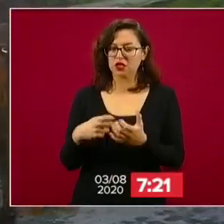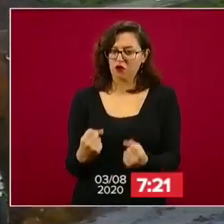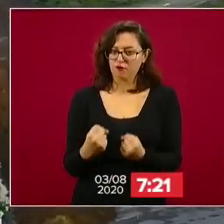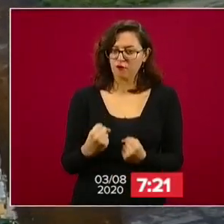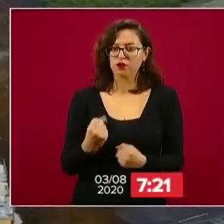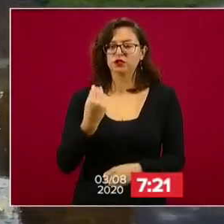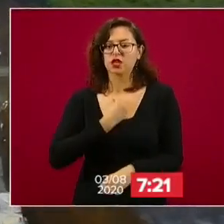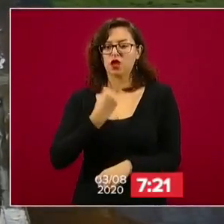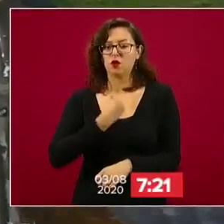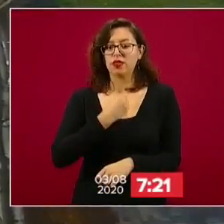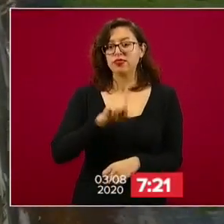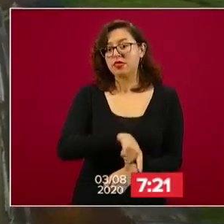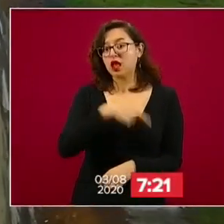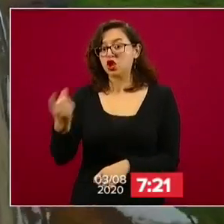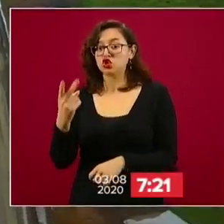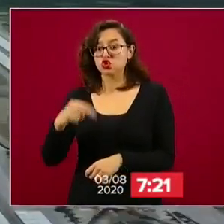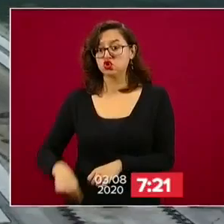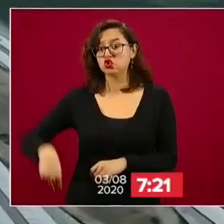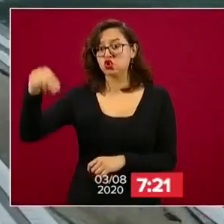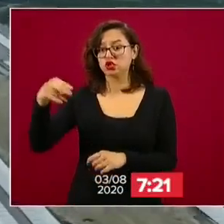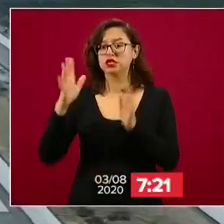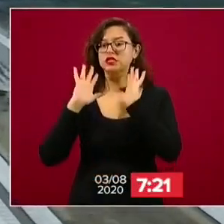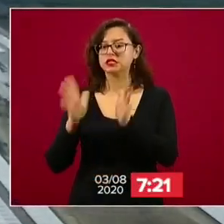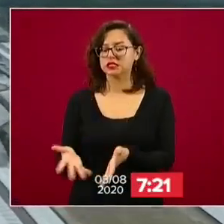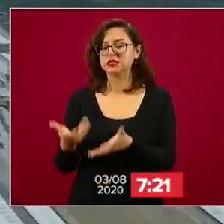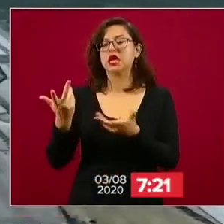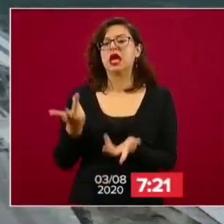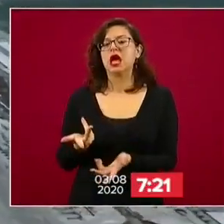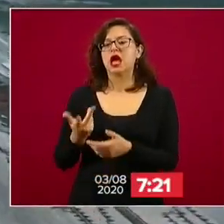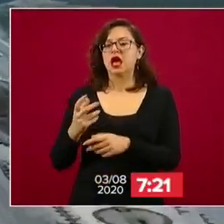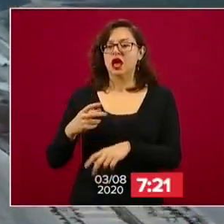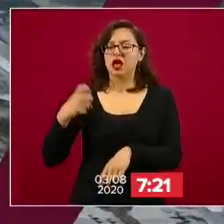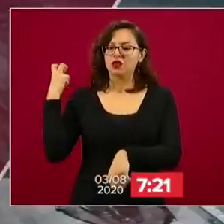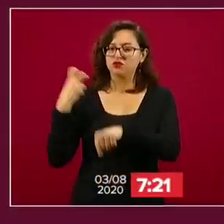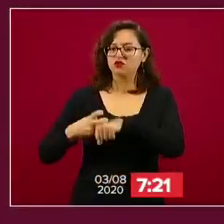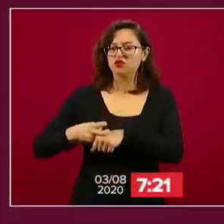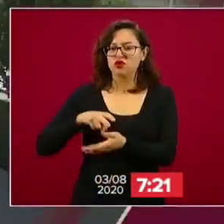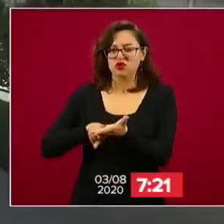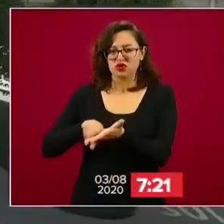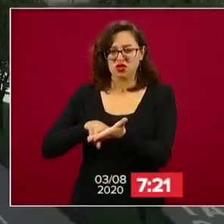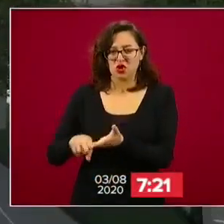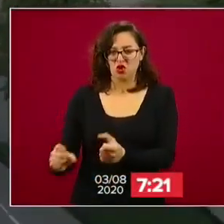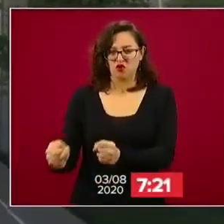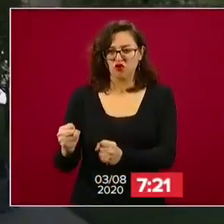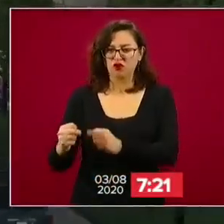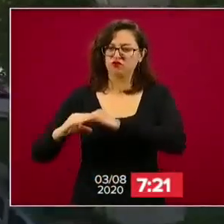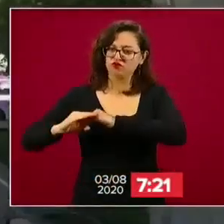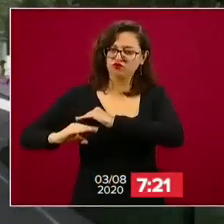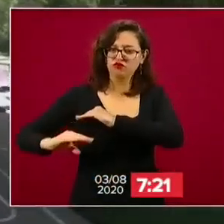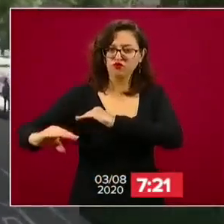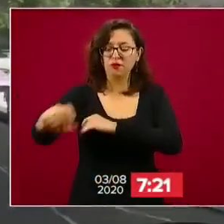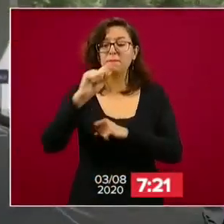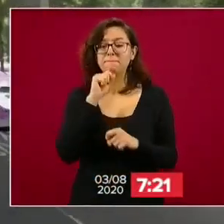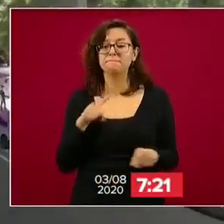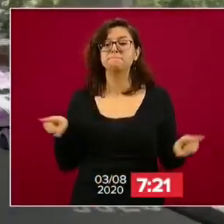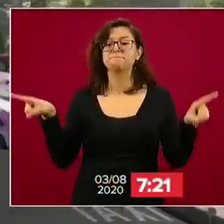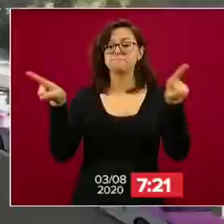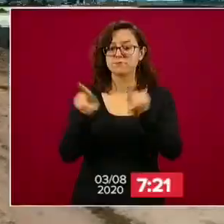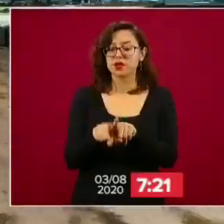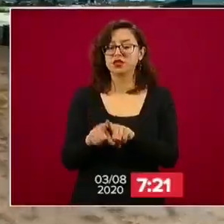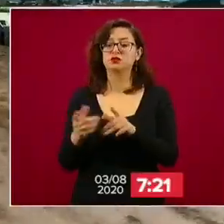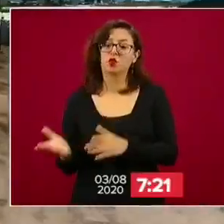la pista norte se efectuó el tendido de la capa con base hidráulica y concreto magro. En el eje troncal de circulación y obras